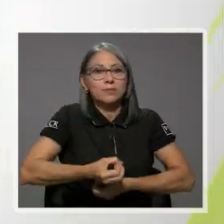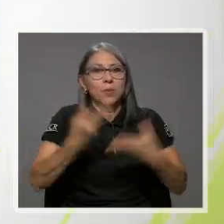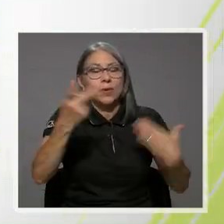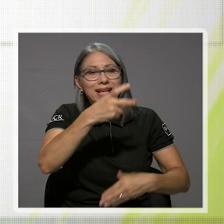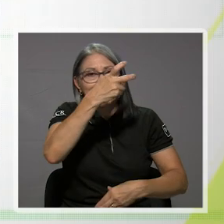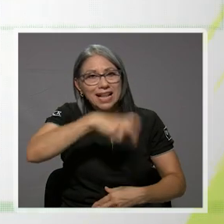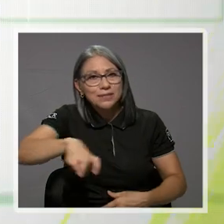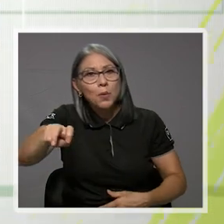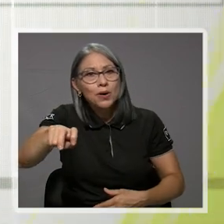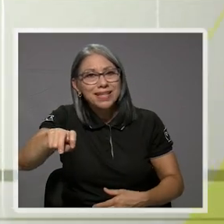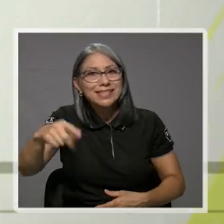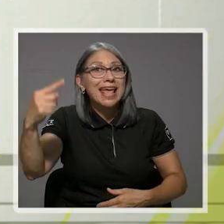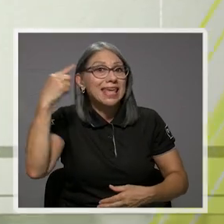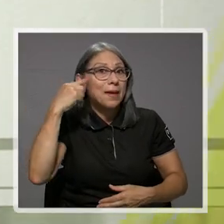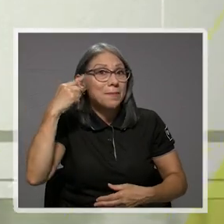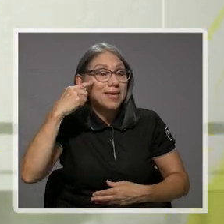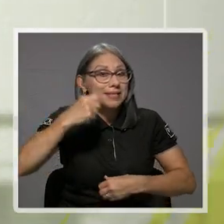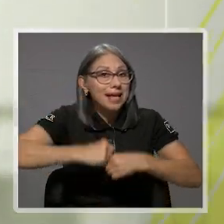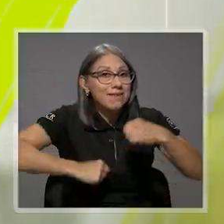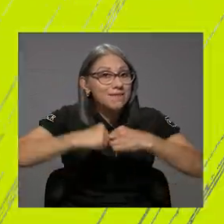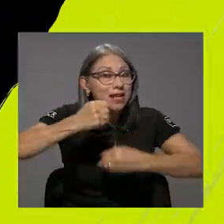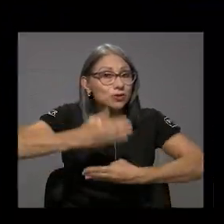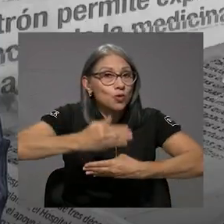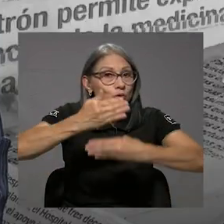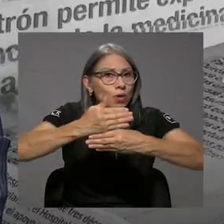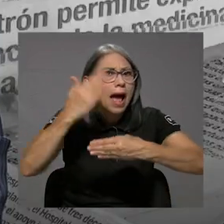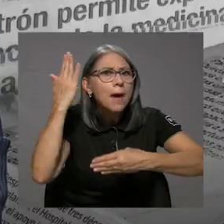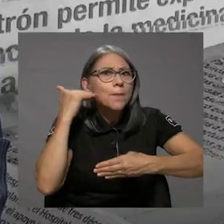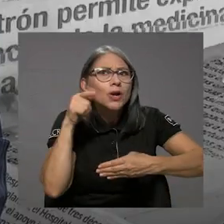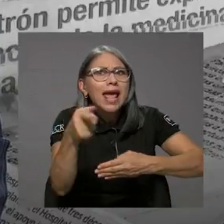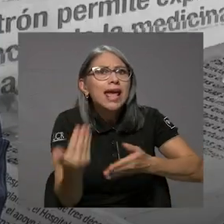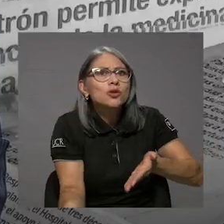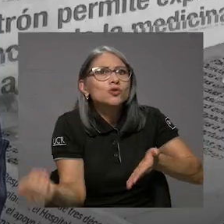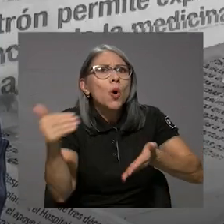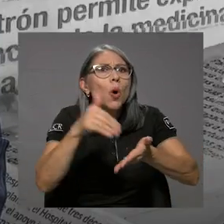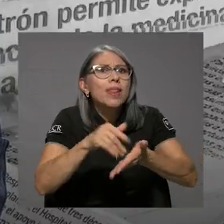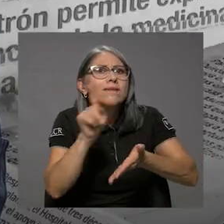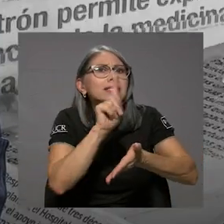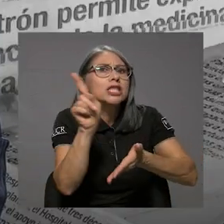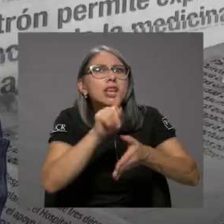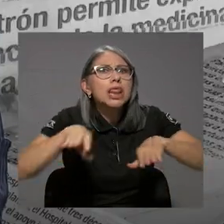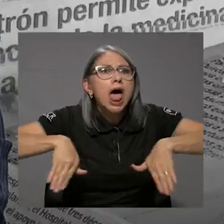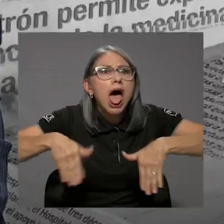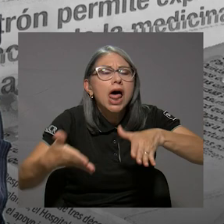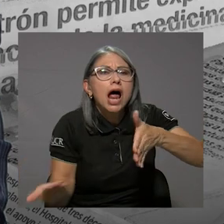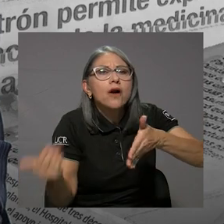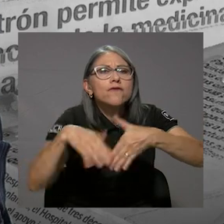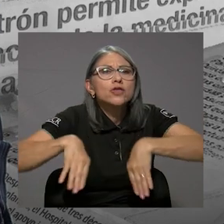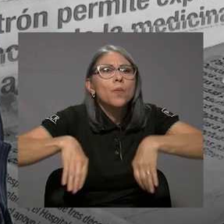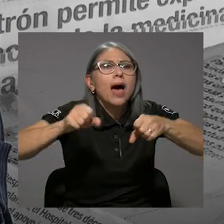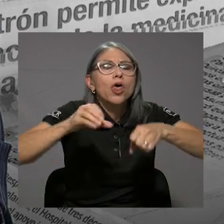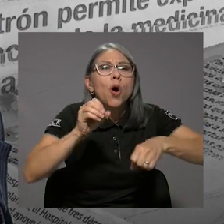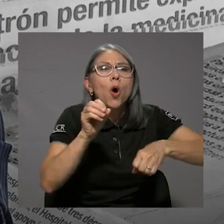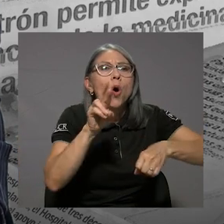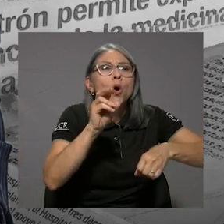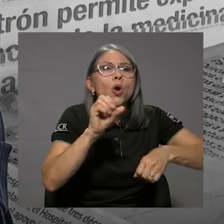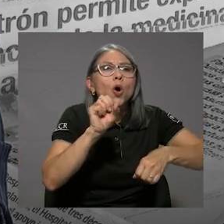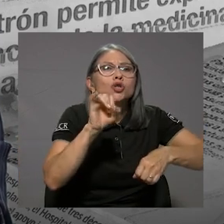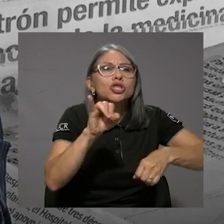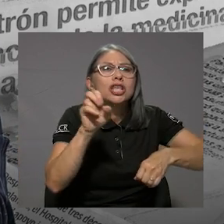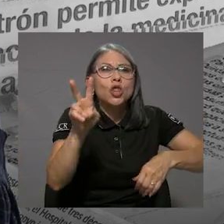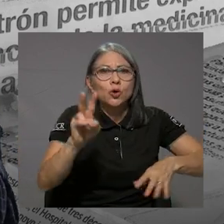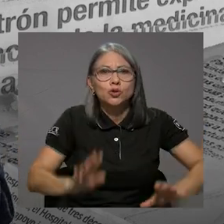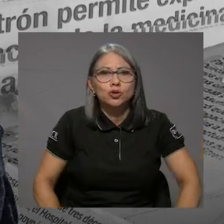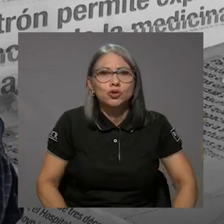Públicas y Transportes que piensa en infraestructura, ¿por qué no han retomado Oroz y Dos? Hay otro proyecto... Esa es la gran pregunta.